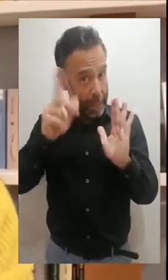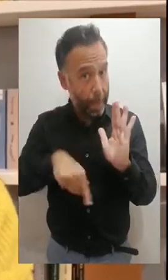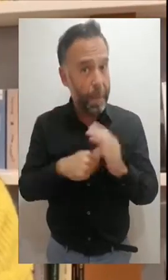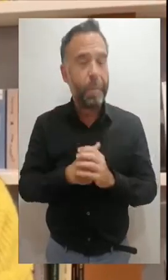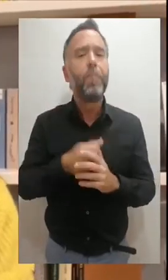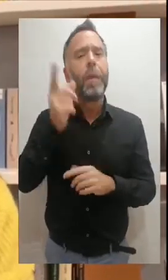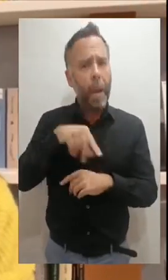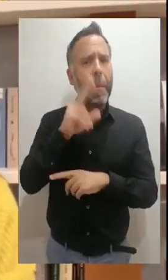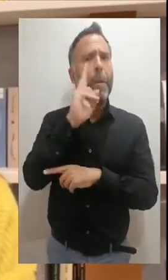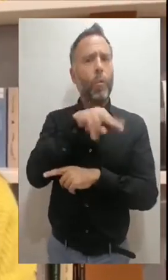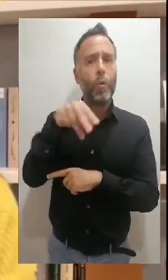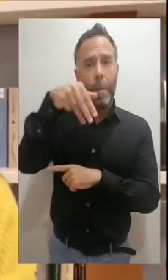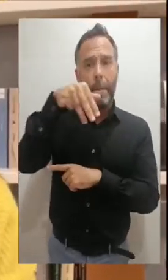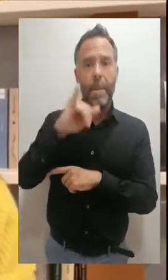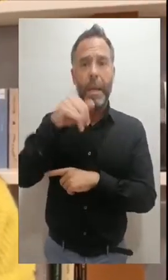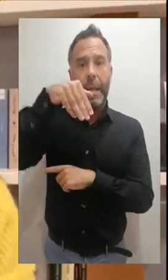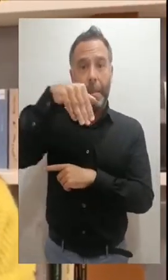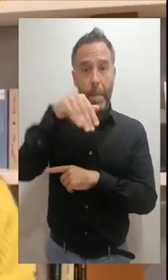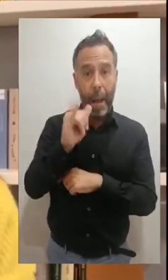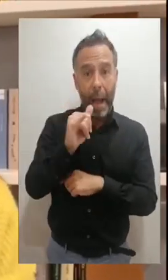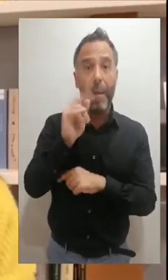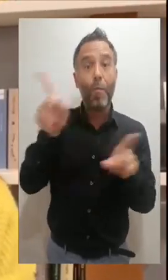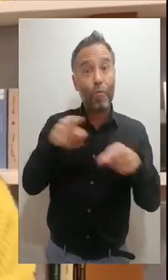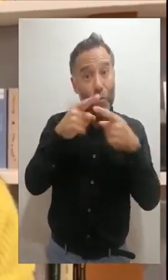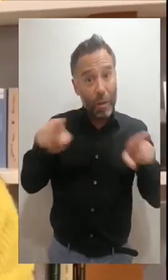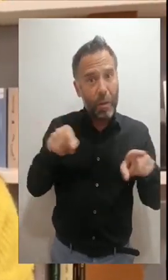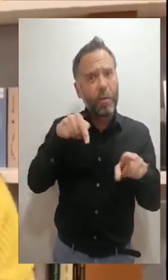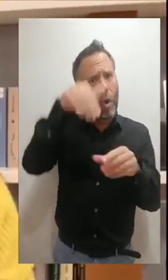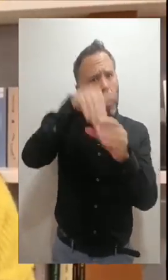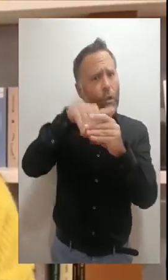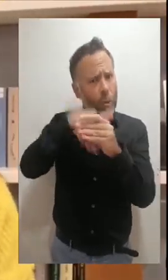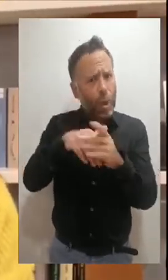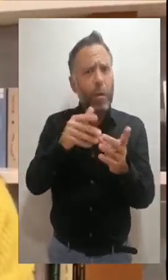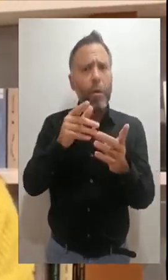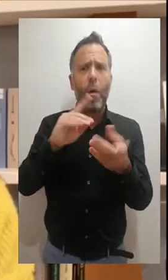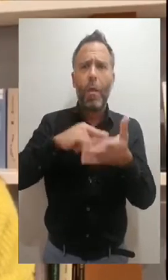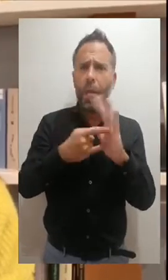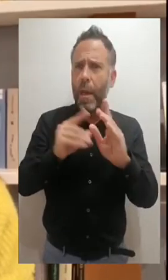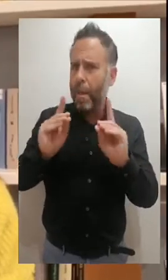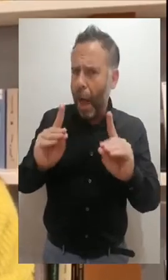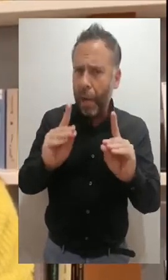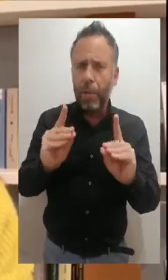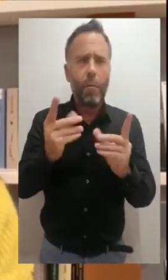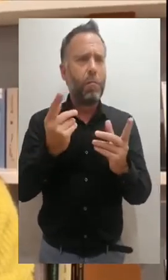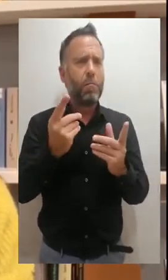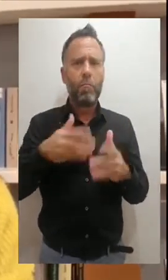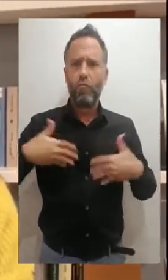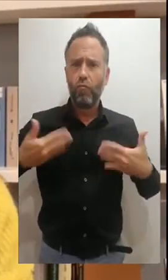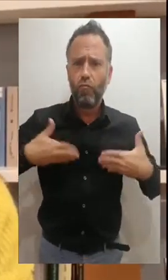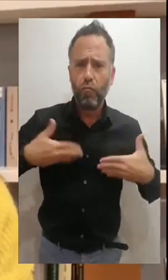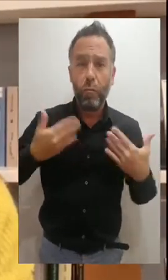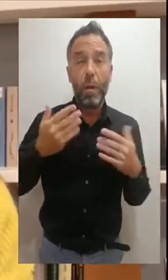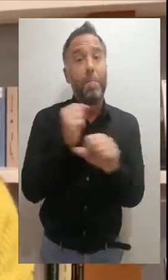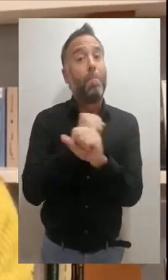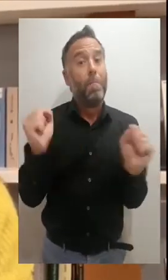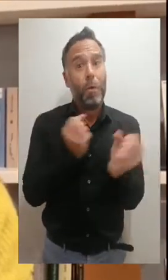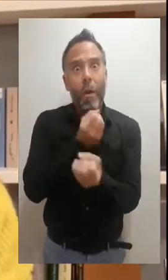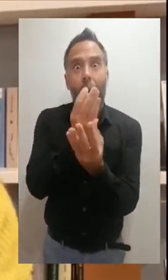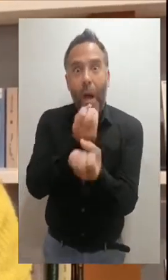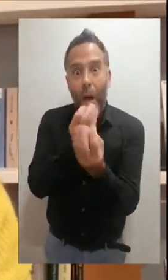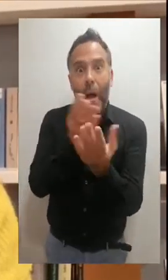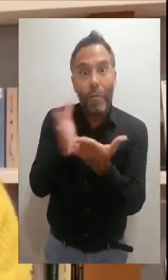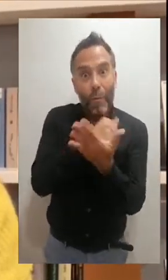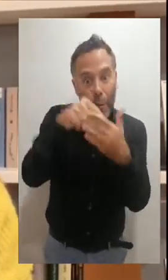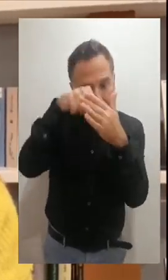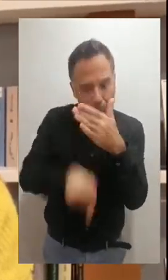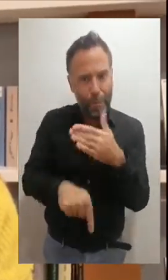También el Museo MIMA, Museo Interactivo de la Música, ofrece contenidos muy pedagógicos y muy amenos que sería imposible resumir en un